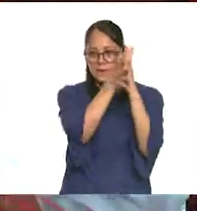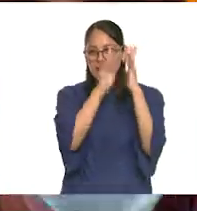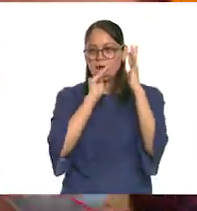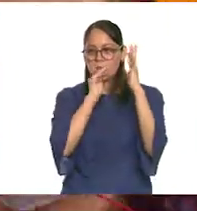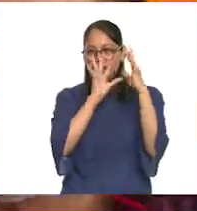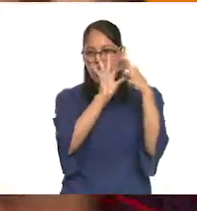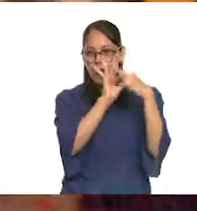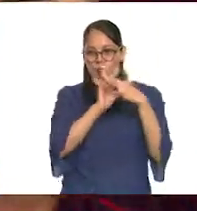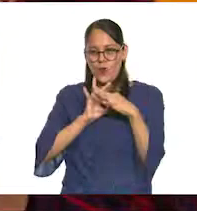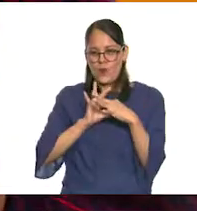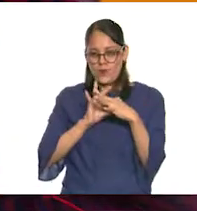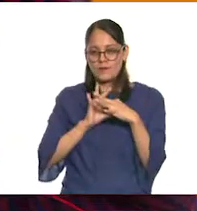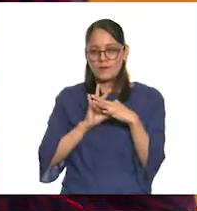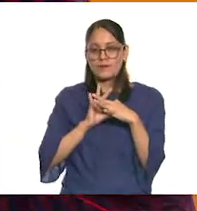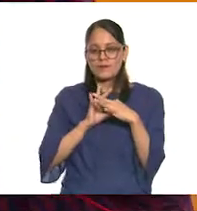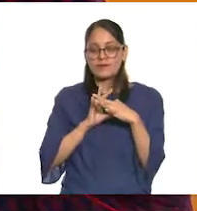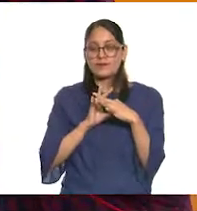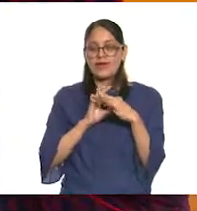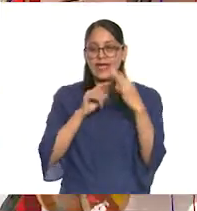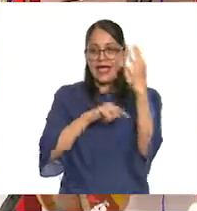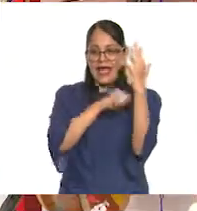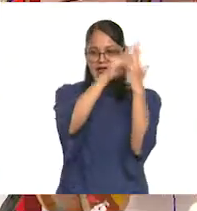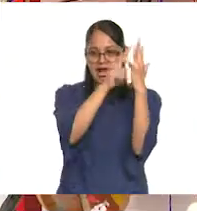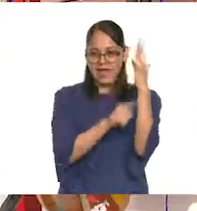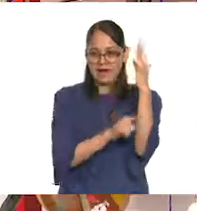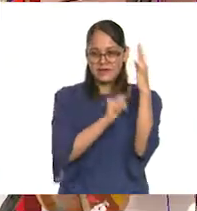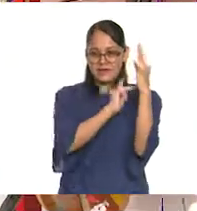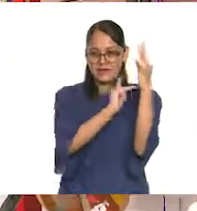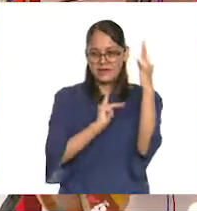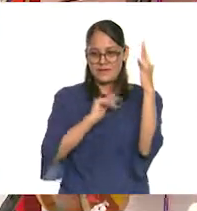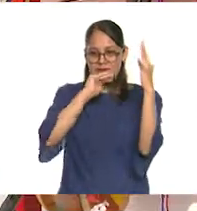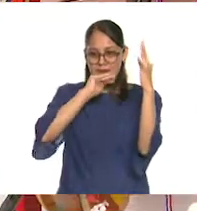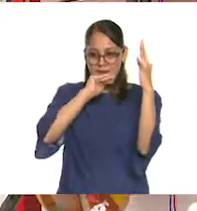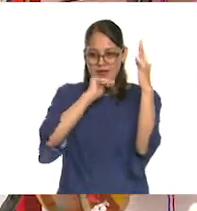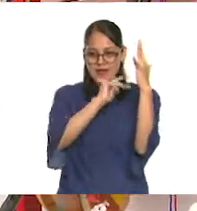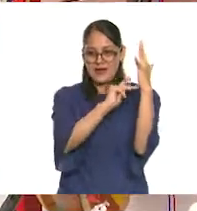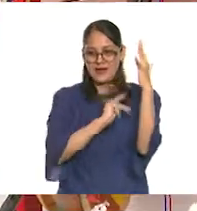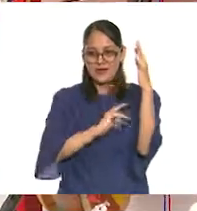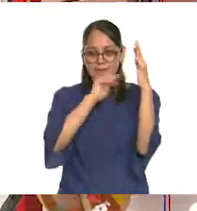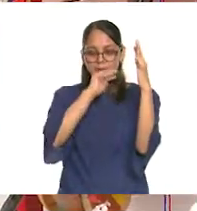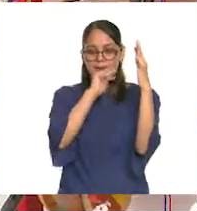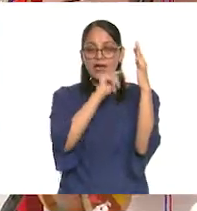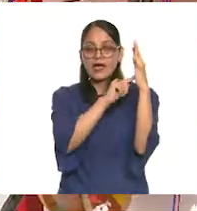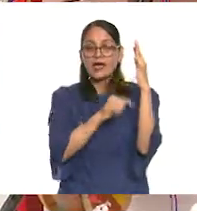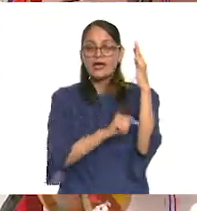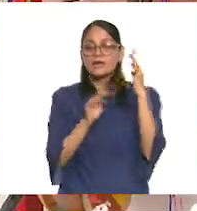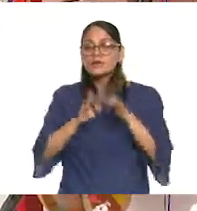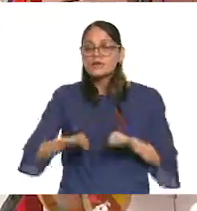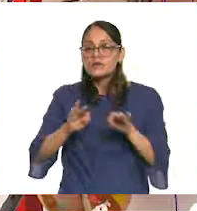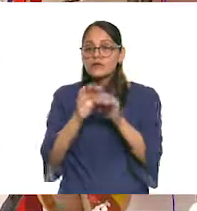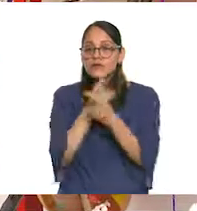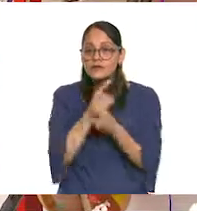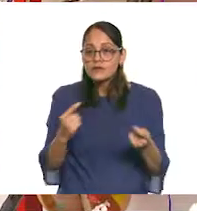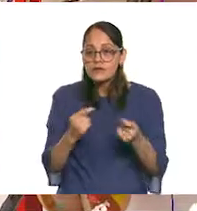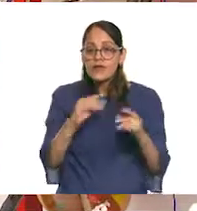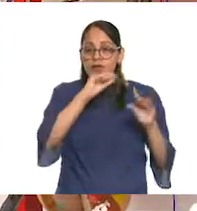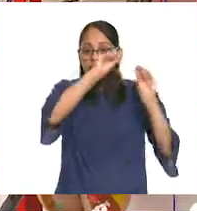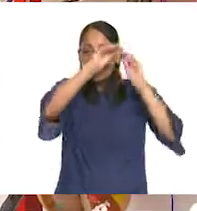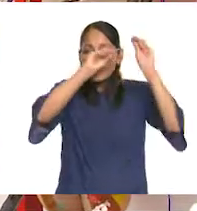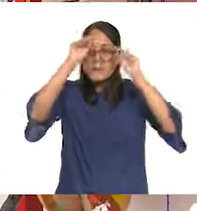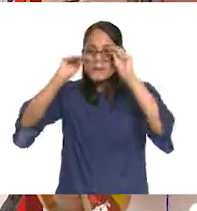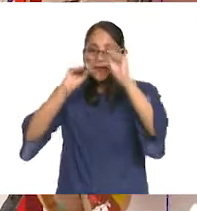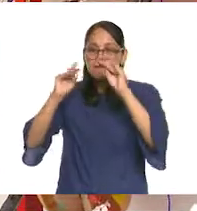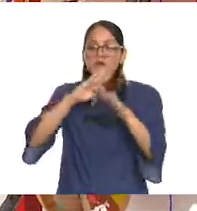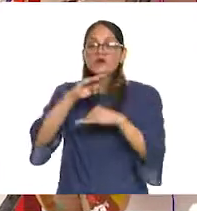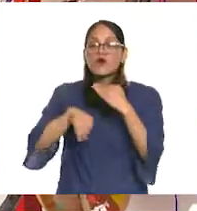uniendo al árbol que es el centro, que es nuestra mamá, que son nuestras raíces. Y lo más importante, niñas y niños, la instalación la estamos